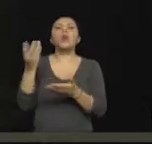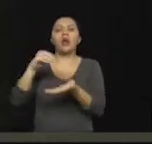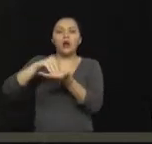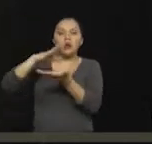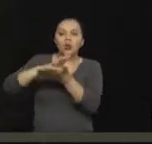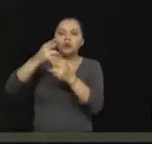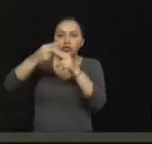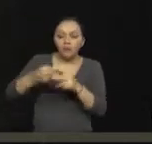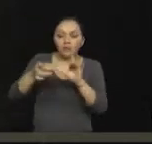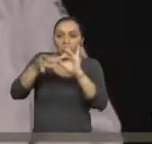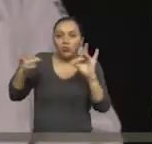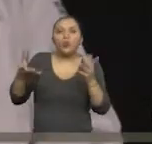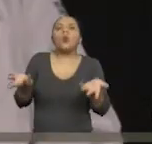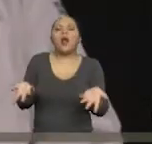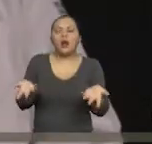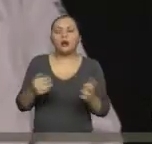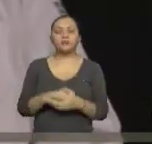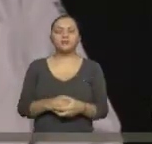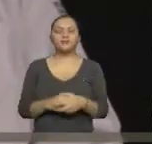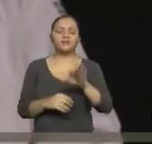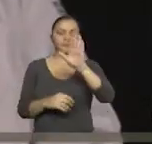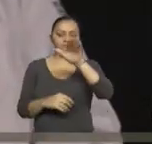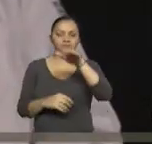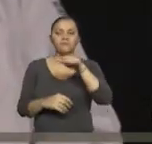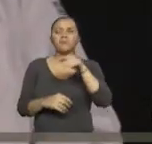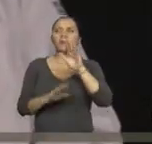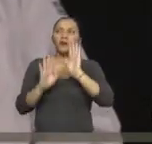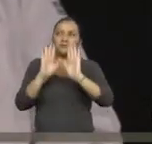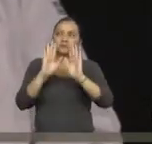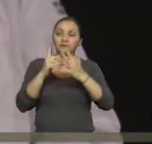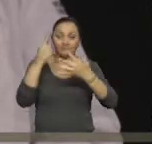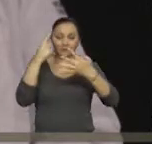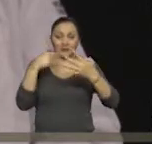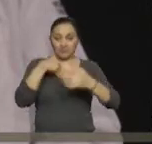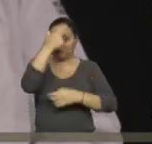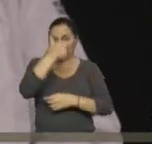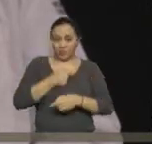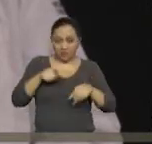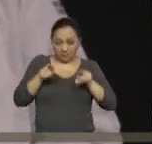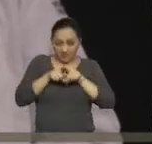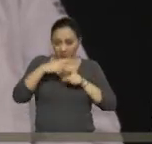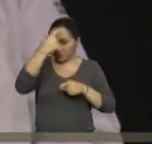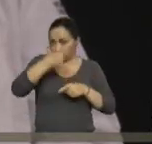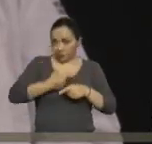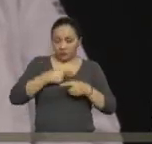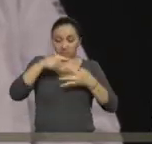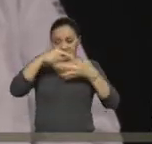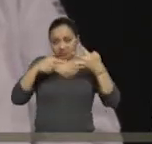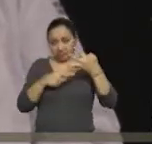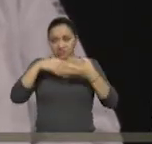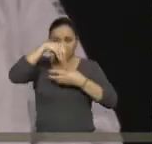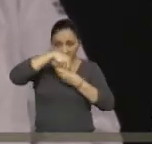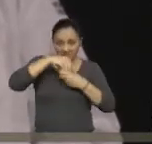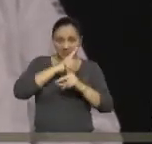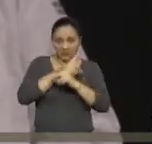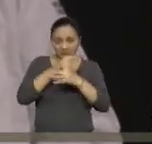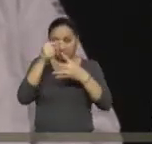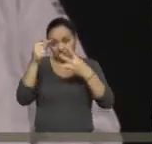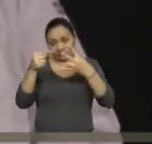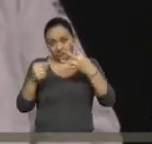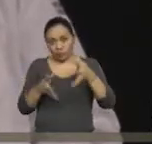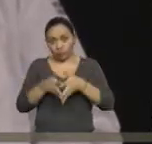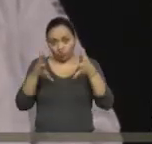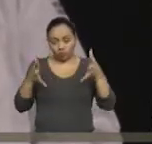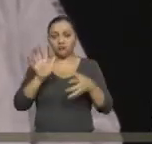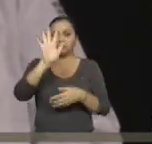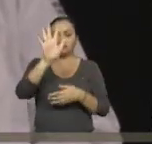Bueno, en estas situaciones, la patología o la calificación del